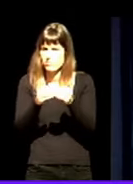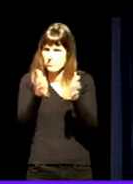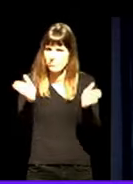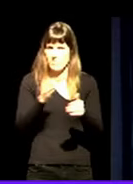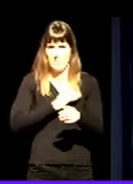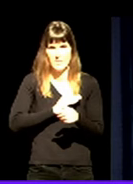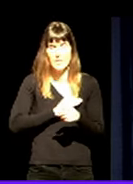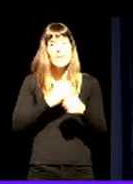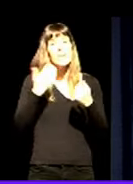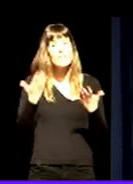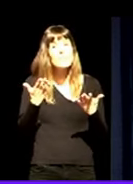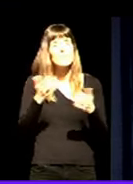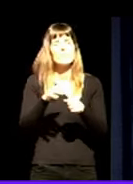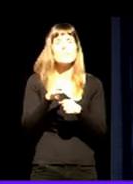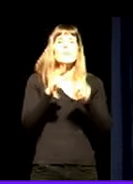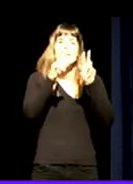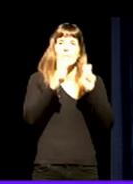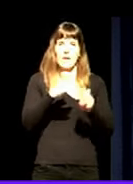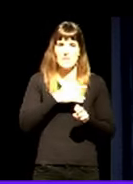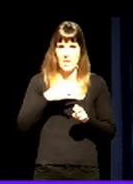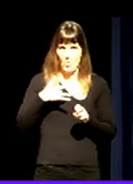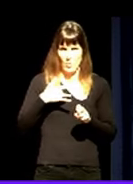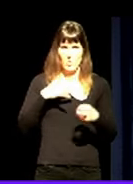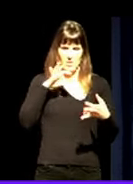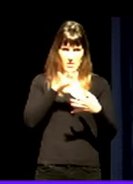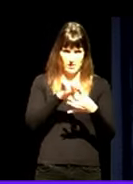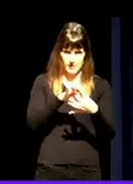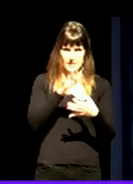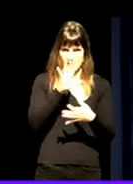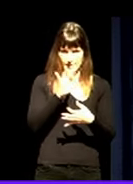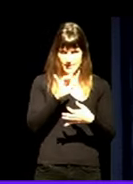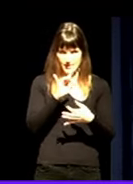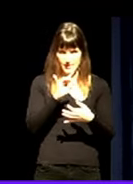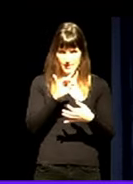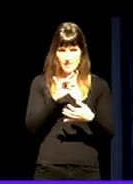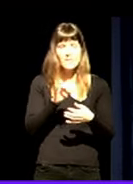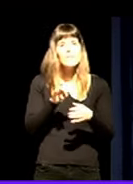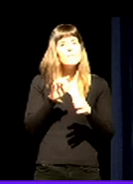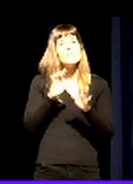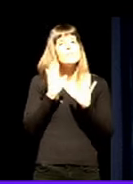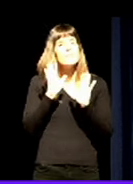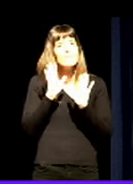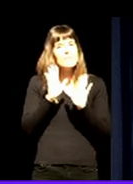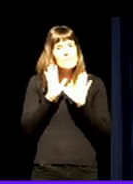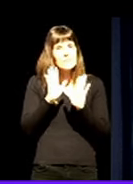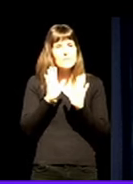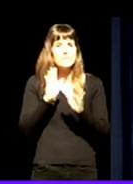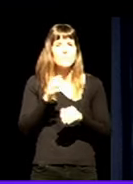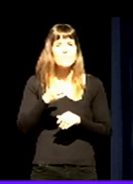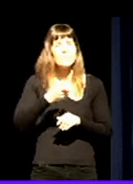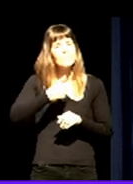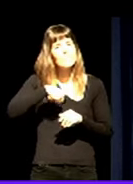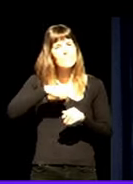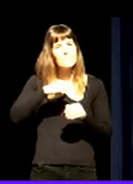Horren, osasuna izango da nola bai, karte horretan, soka horretan, giltzarri moduan, erabiteko